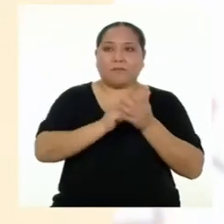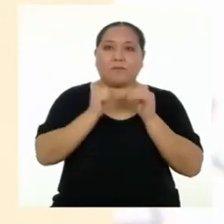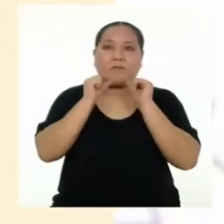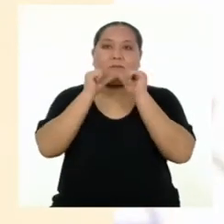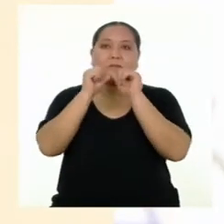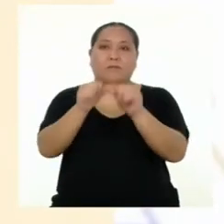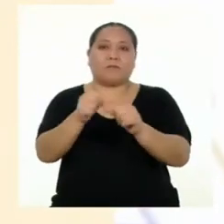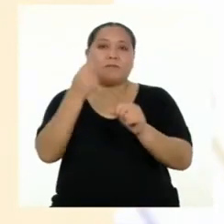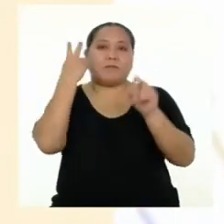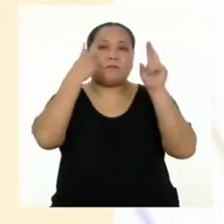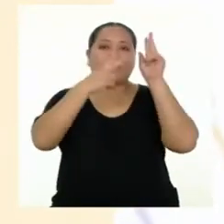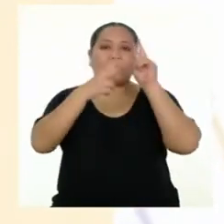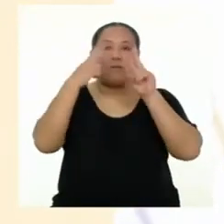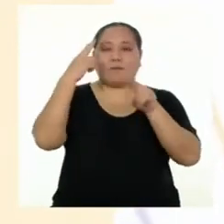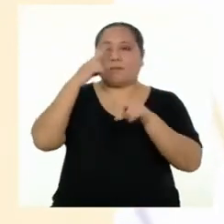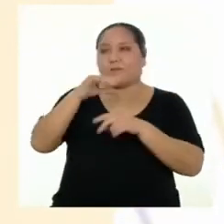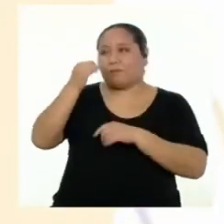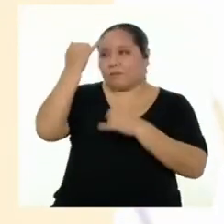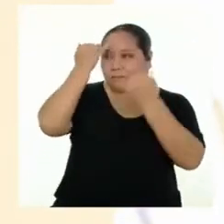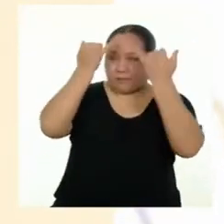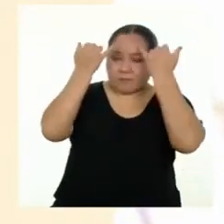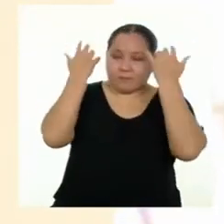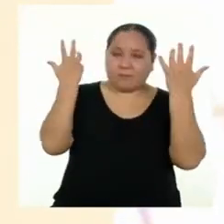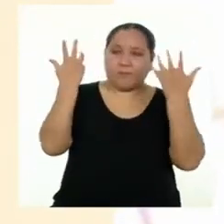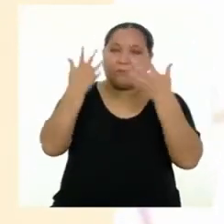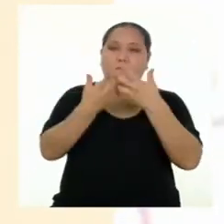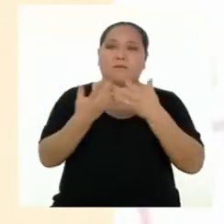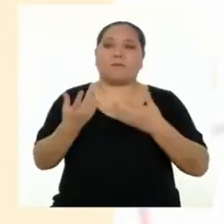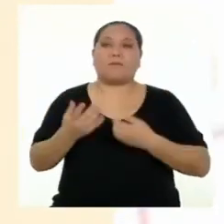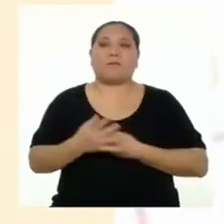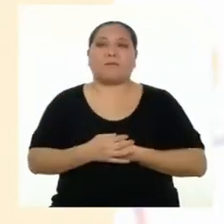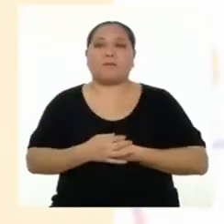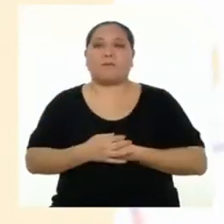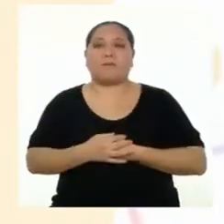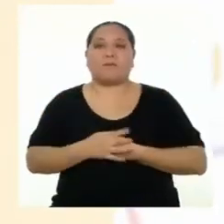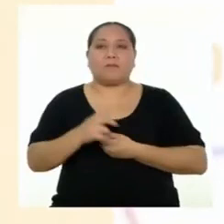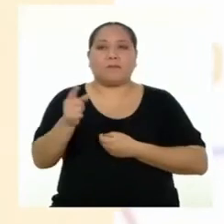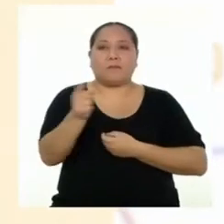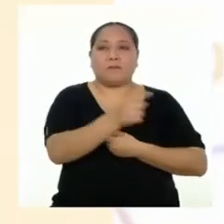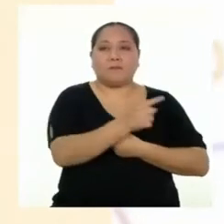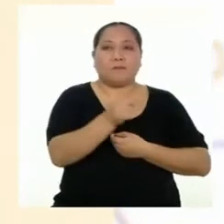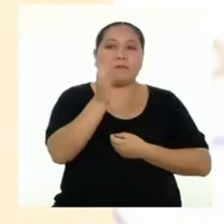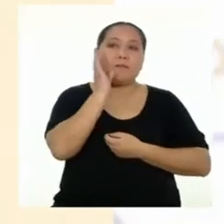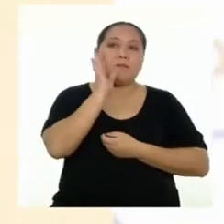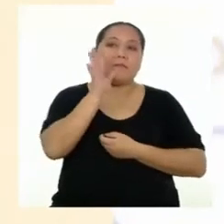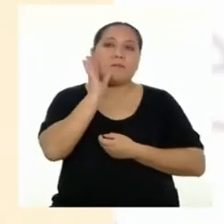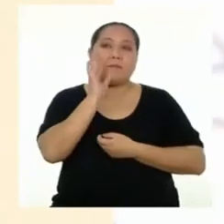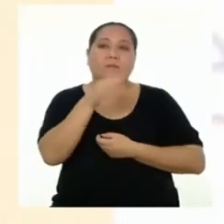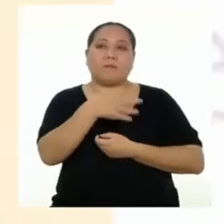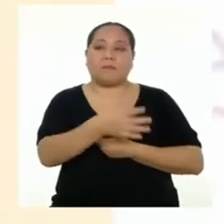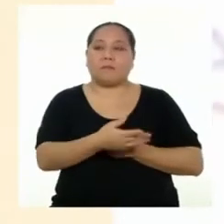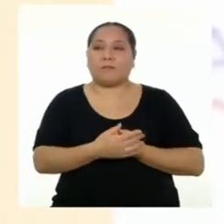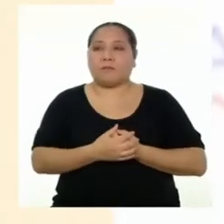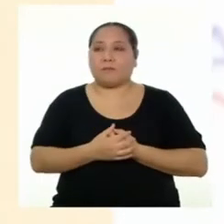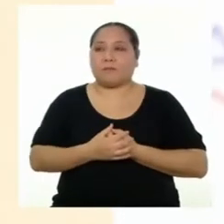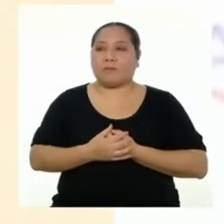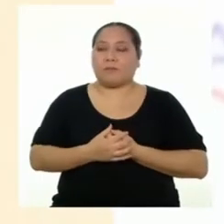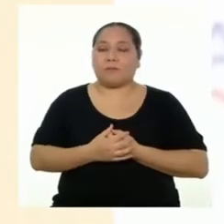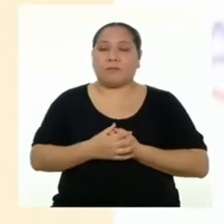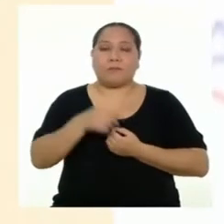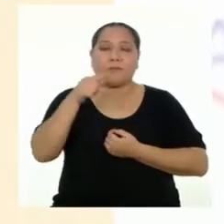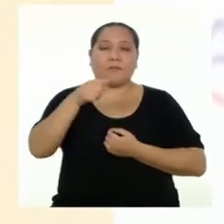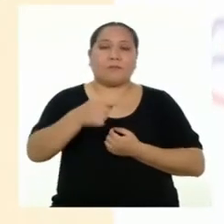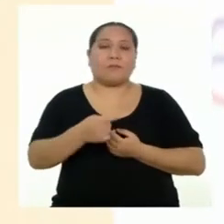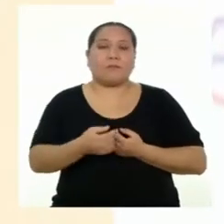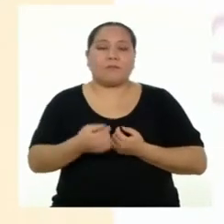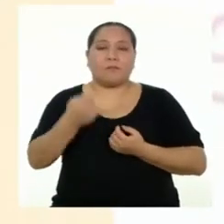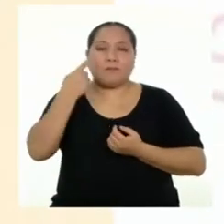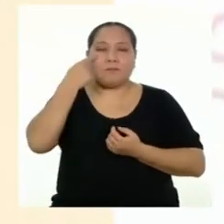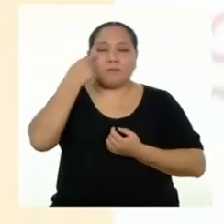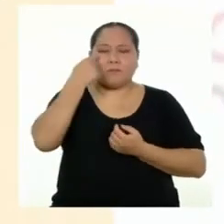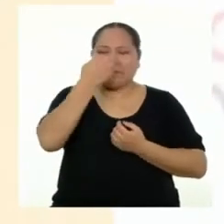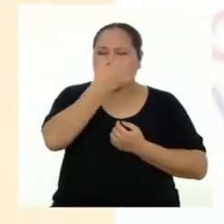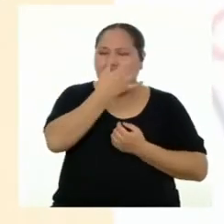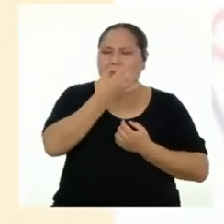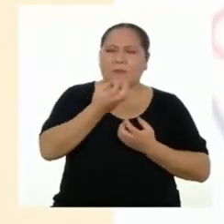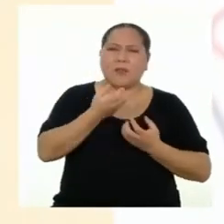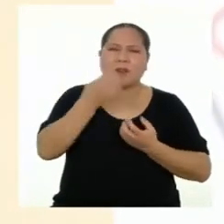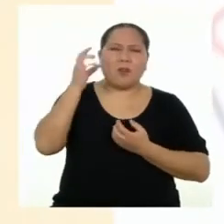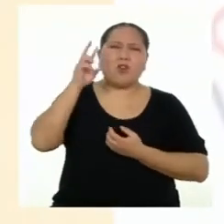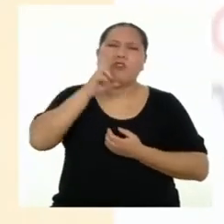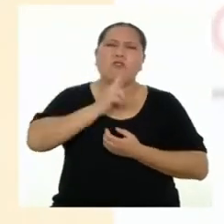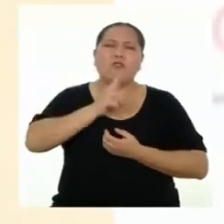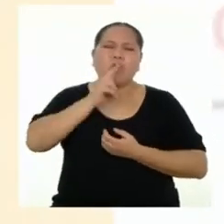Continuaré para ver las ideas que lo complementan. Estos contaminantes en general causan irritación ocular,